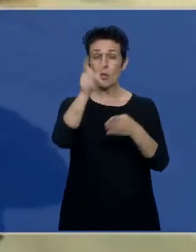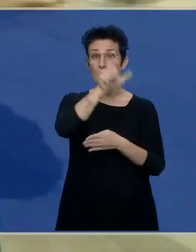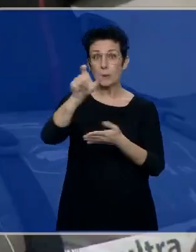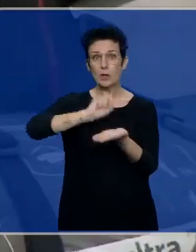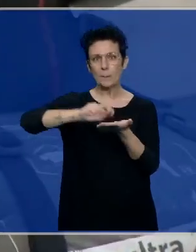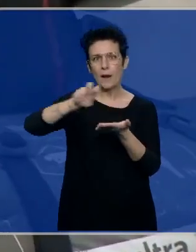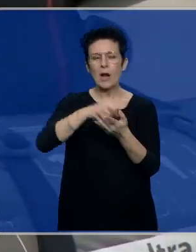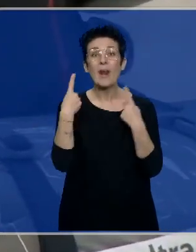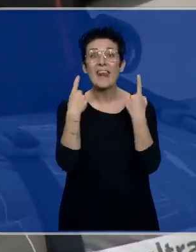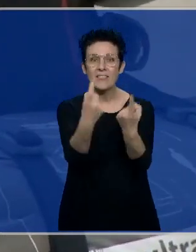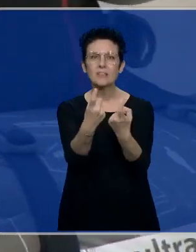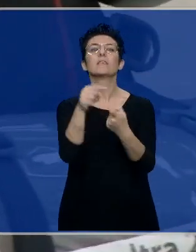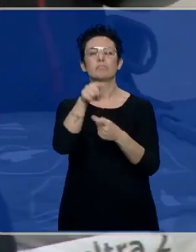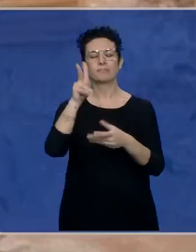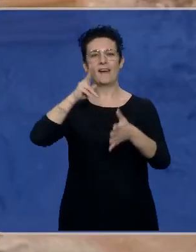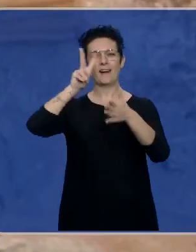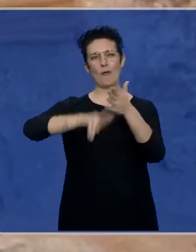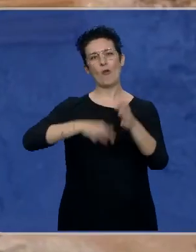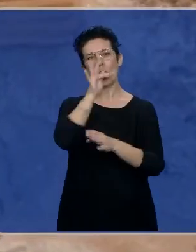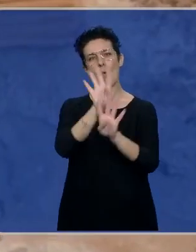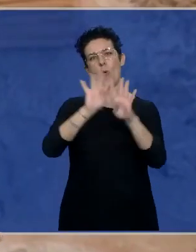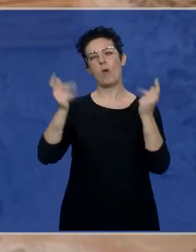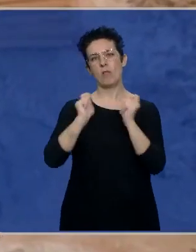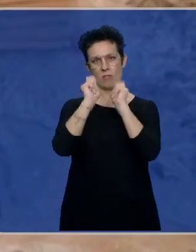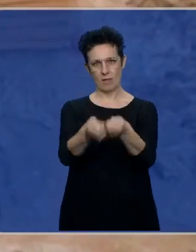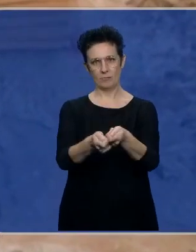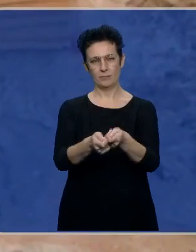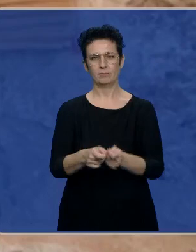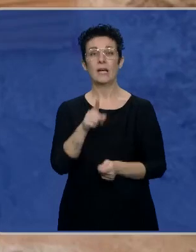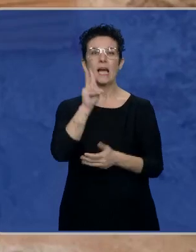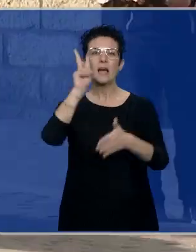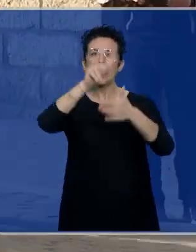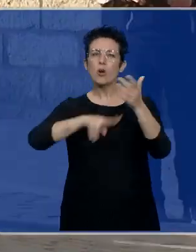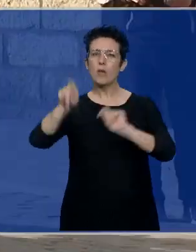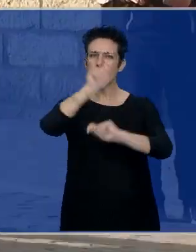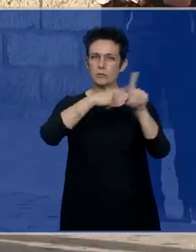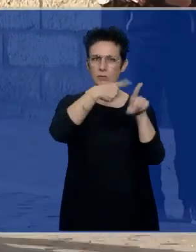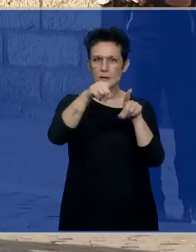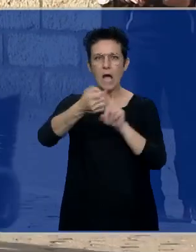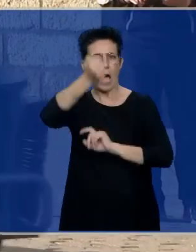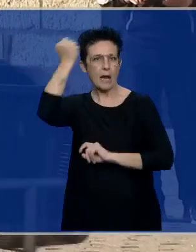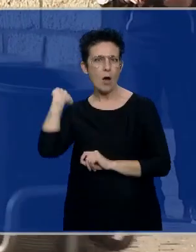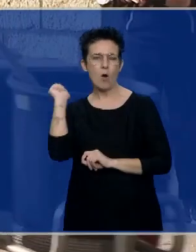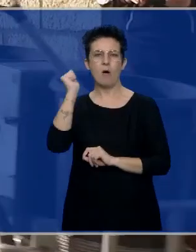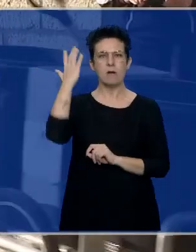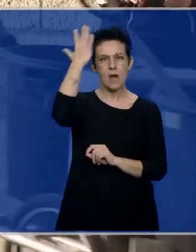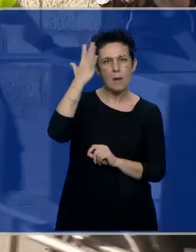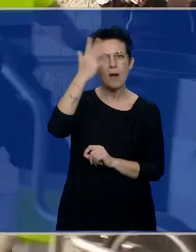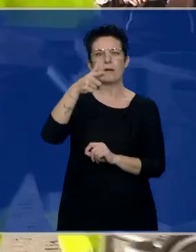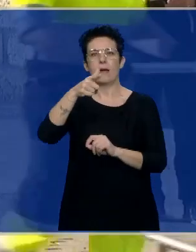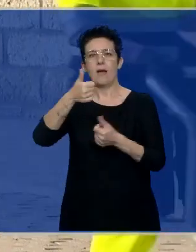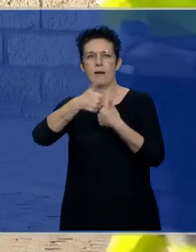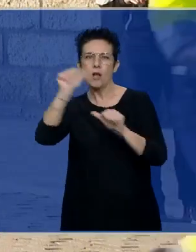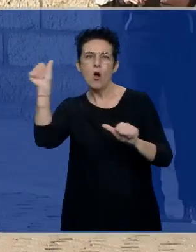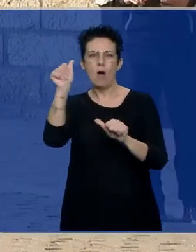peregrinos es reconocida por el jurado. Es un reconocimiento a todas esas asociaciones de Aragón, de Navarra, de La Rioja, de